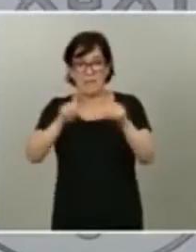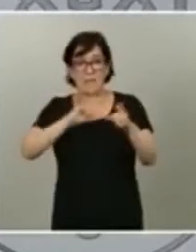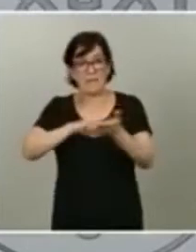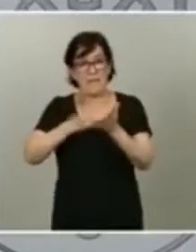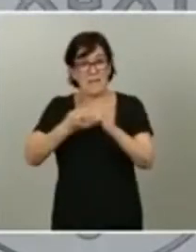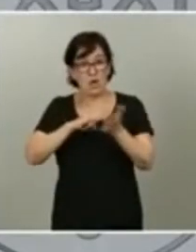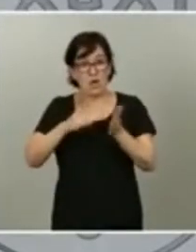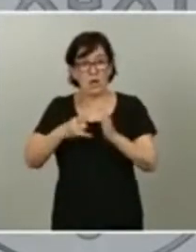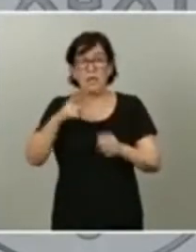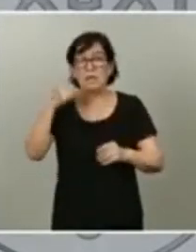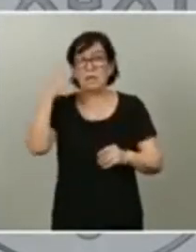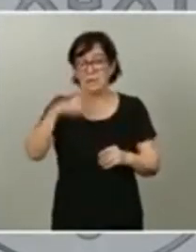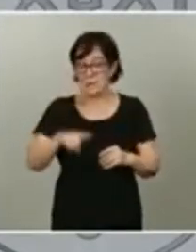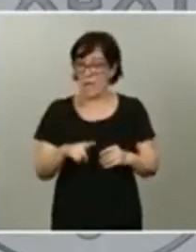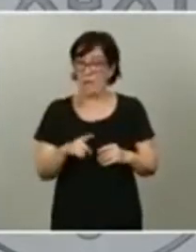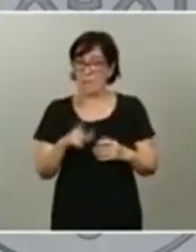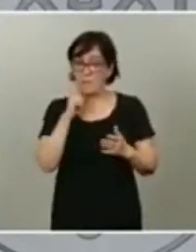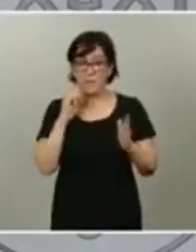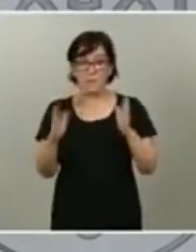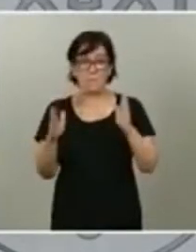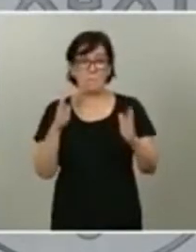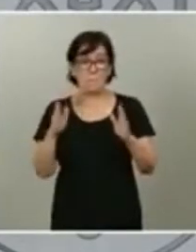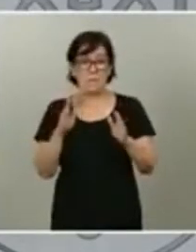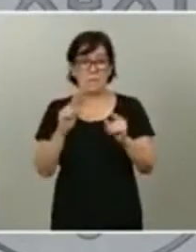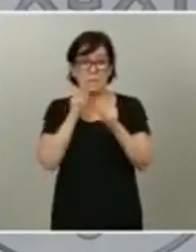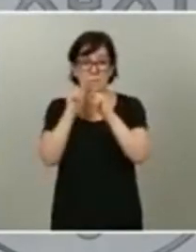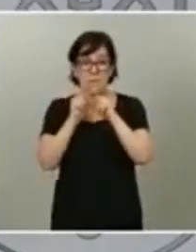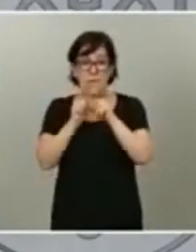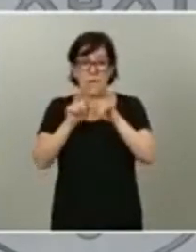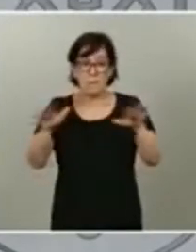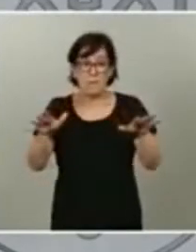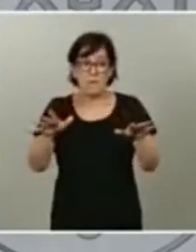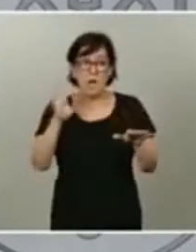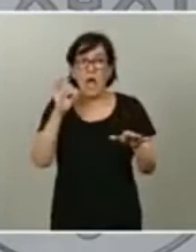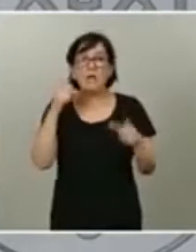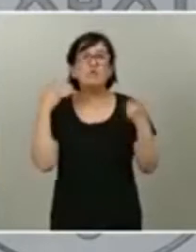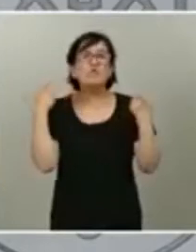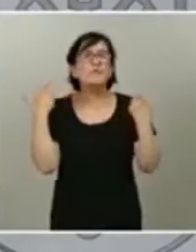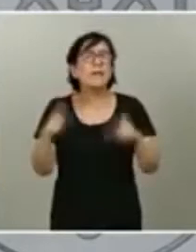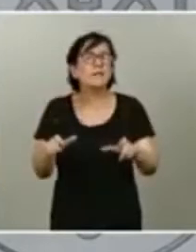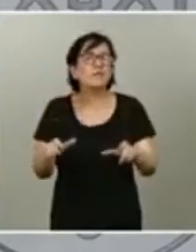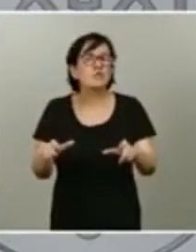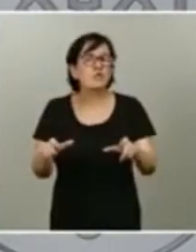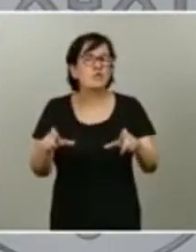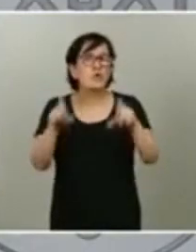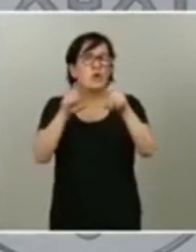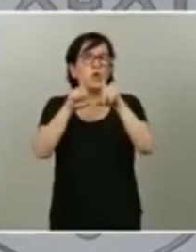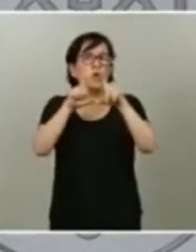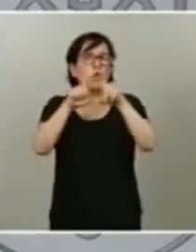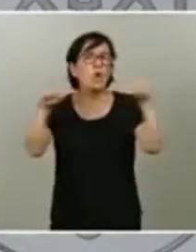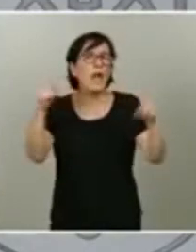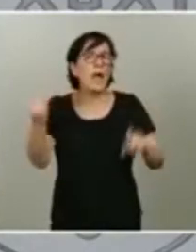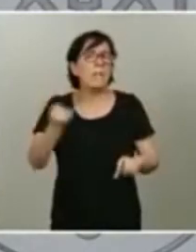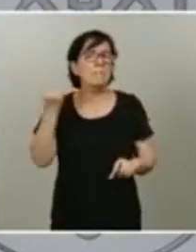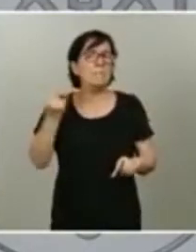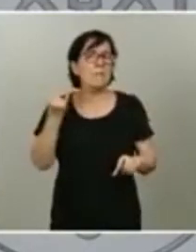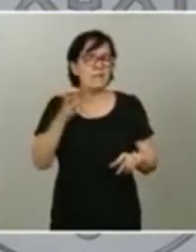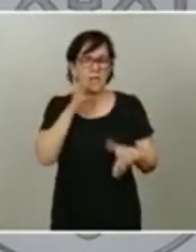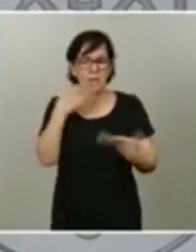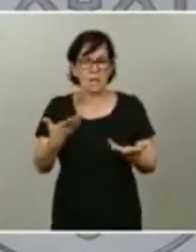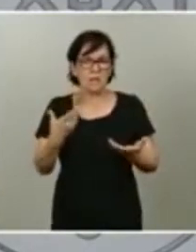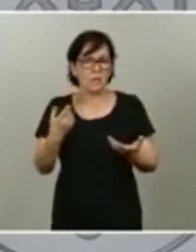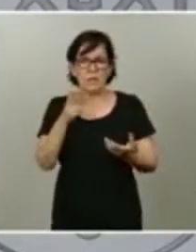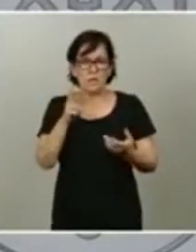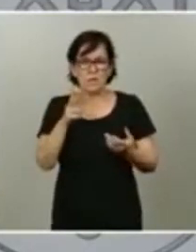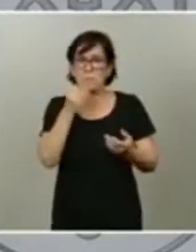ustedes que en este periodo de la pandemia, justamente, si hay un sector empresarial que ha tenido mejores oportunidades ha sido justo